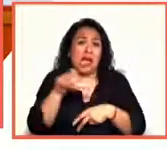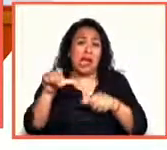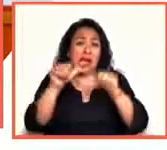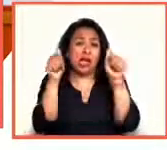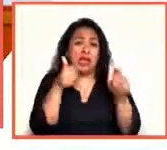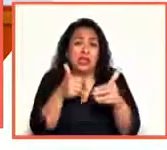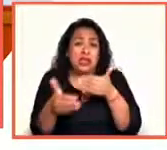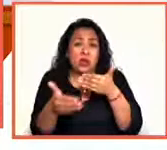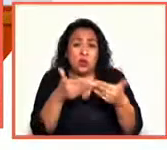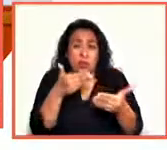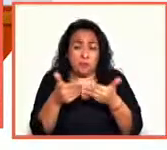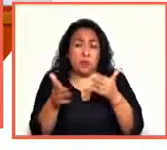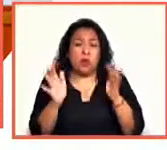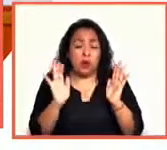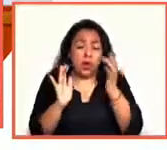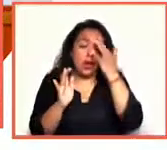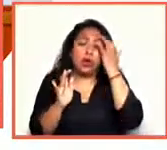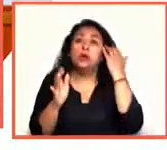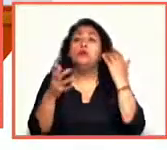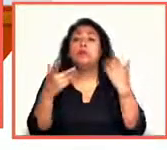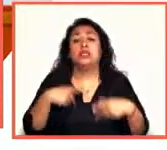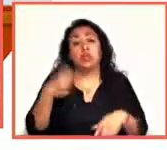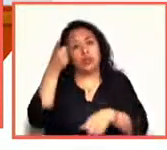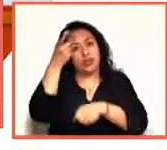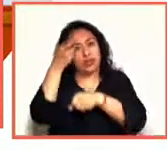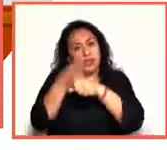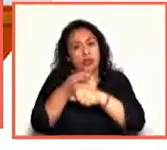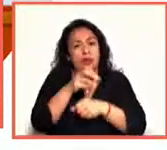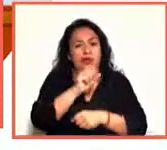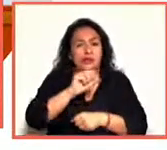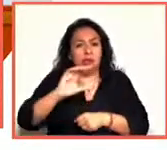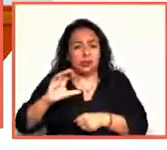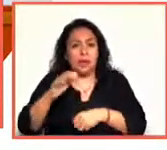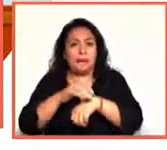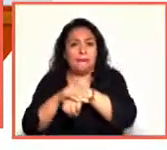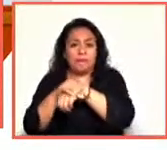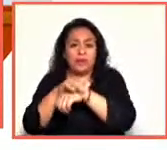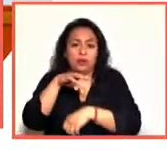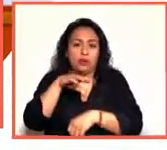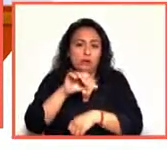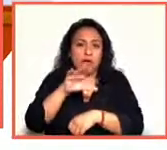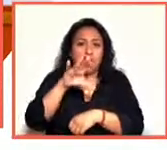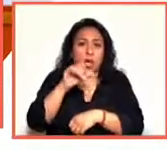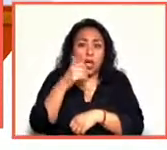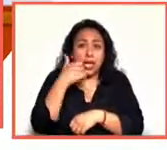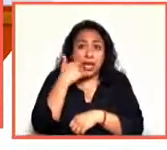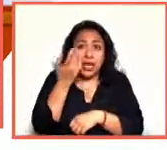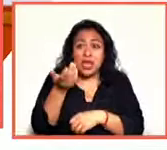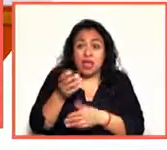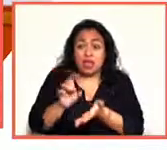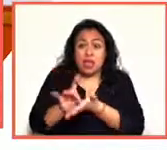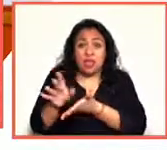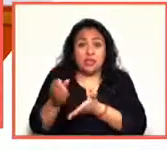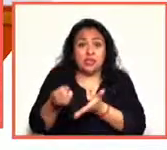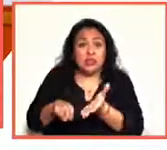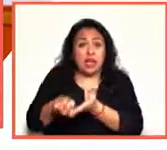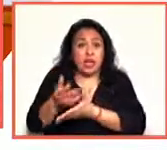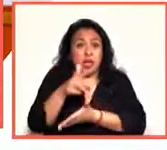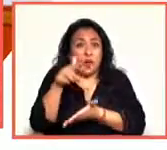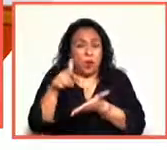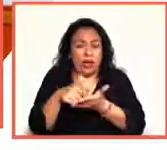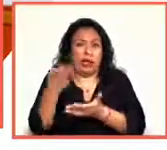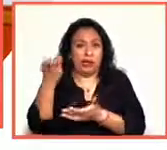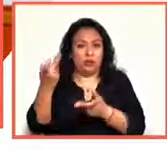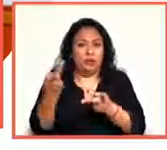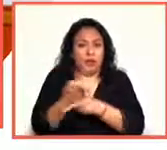De hecho, directivos de la Asociación Civil, amigos del MACO, intentaron desalojar el recinto. Esto es lo que está sucediendo allá